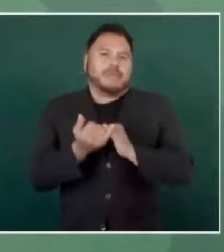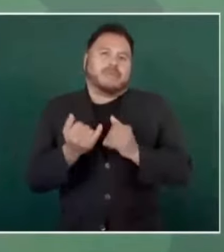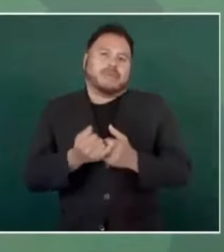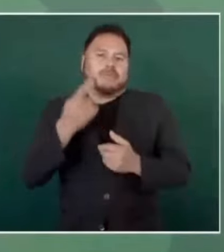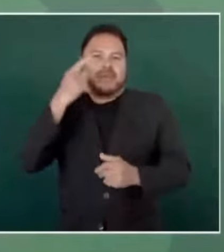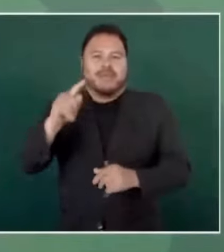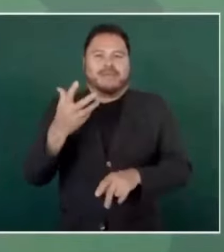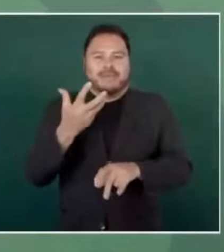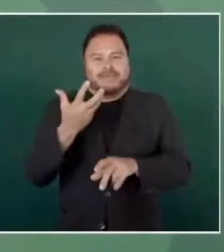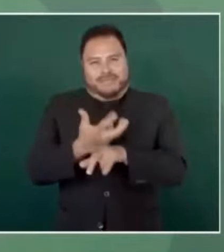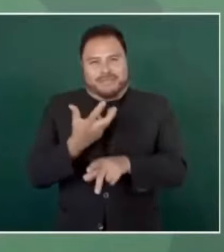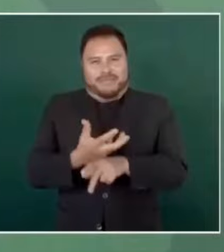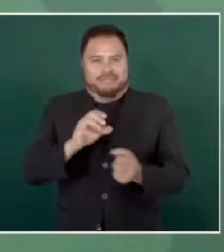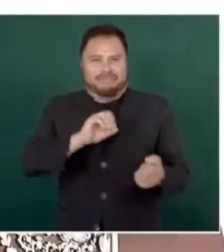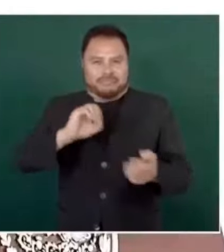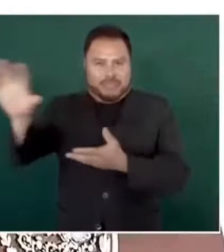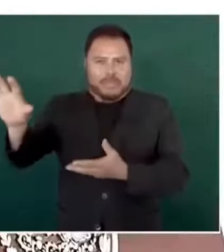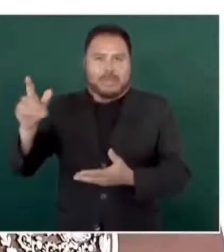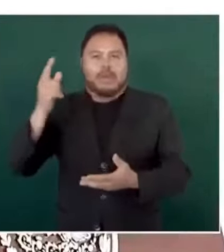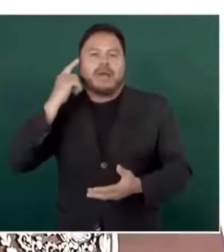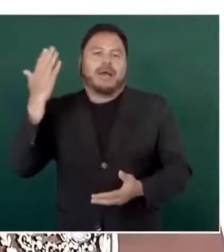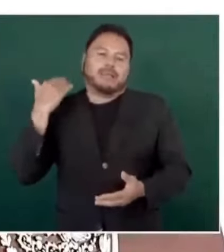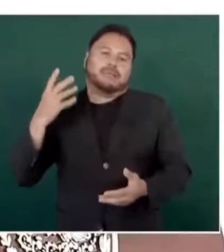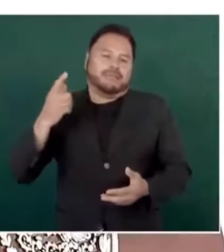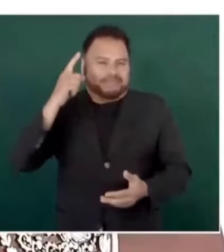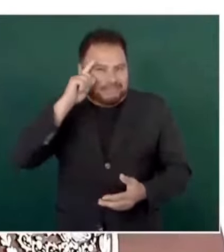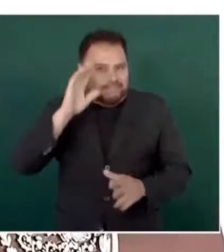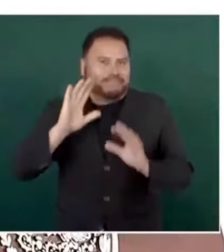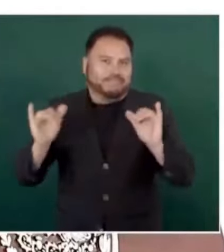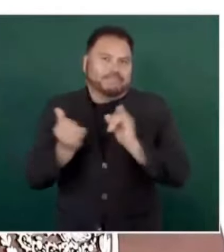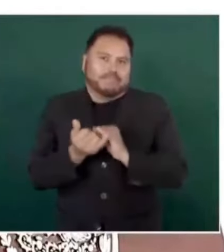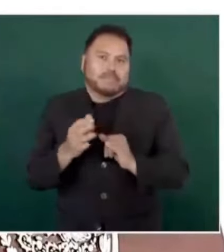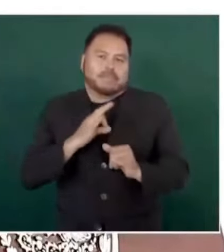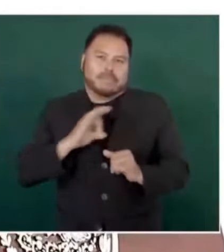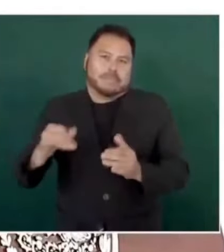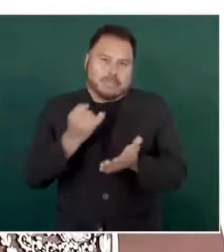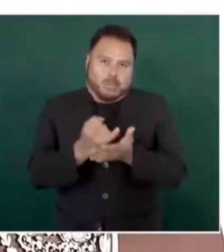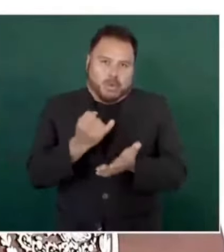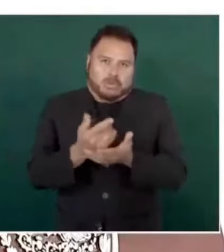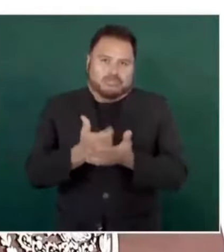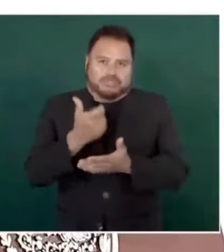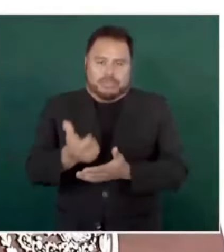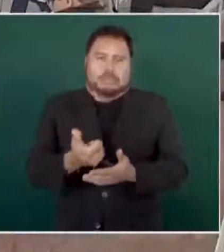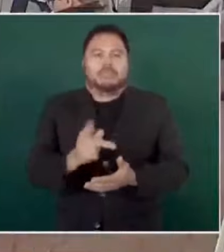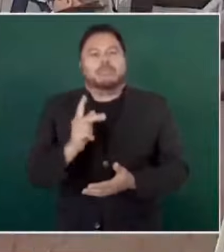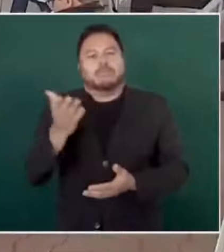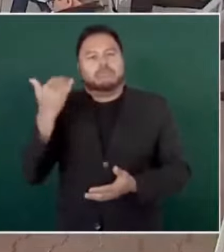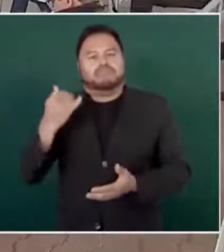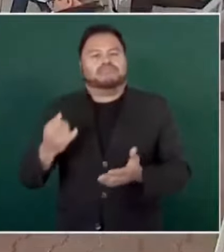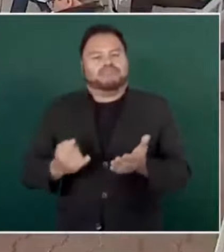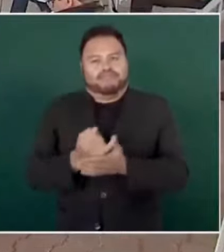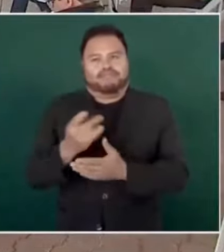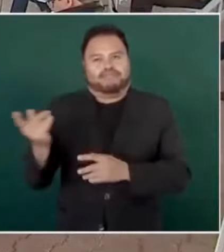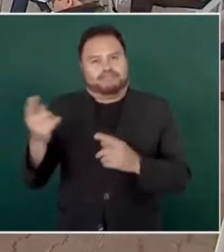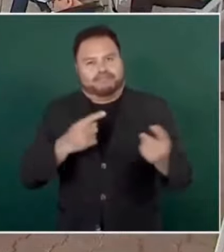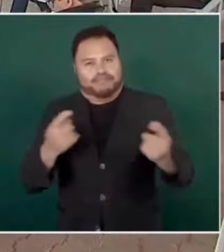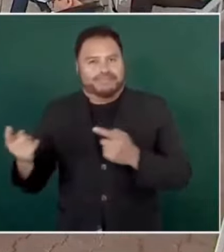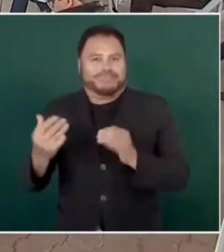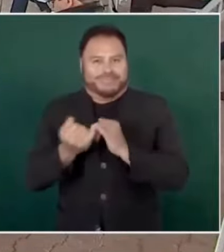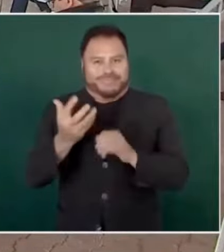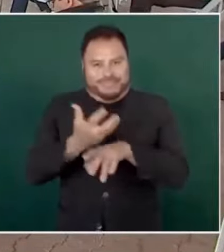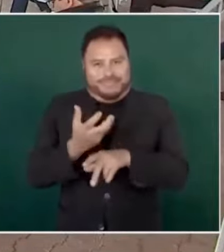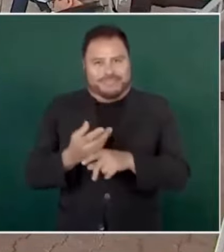en forma unilateral, tomó esa decisión. Nosotros no estuvimos de acuerdo.